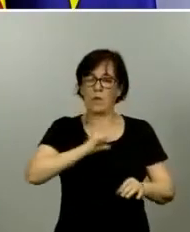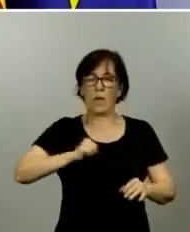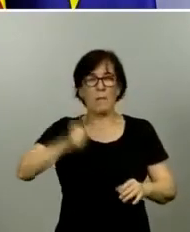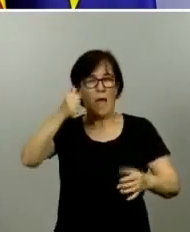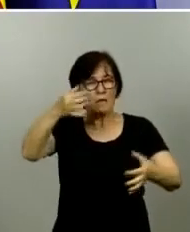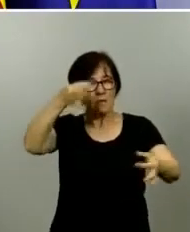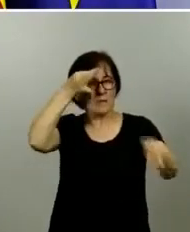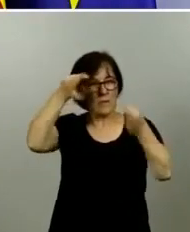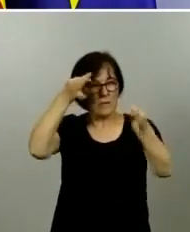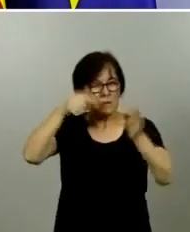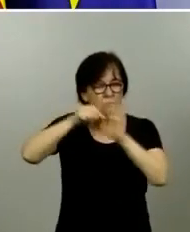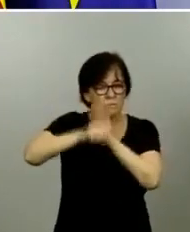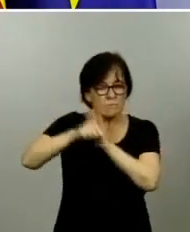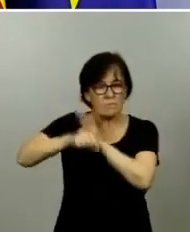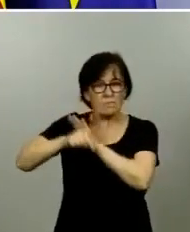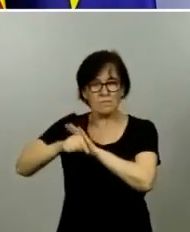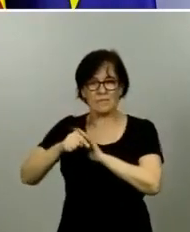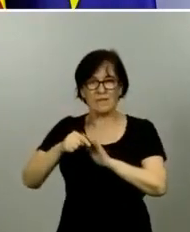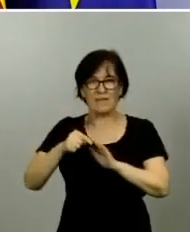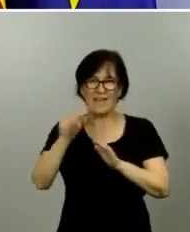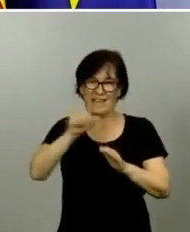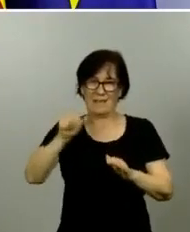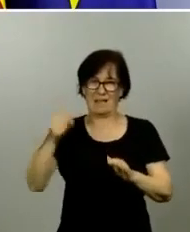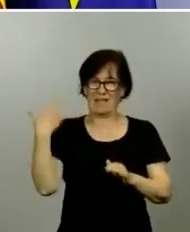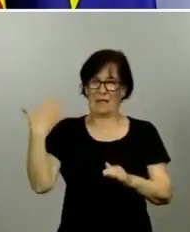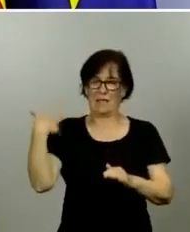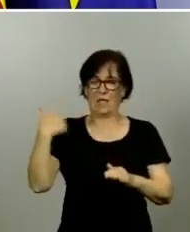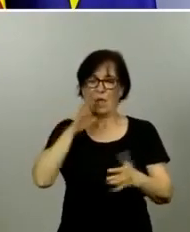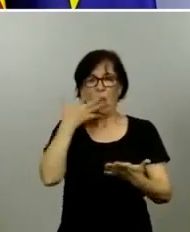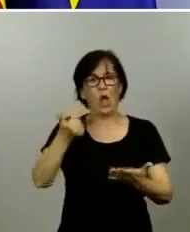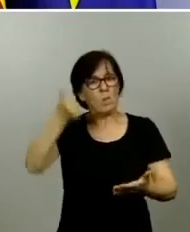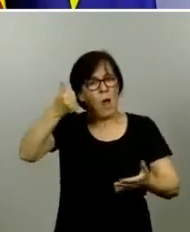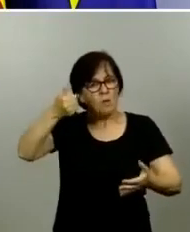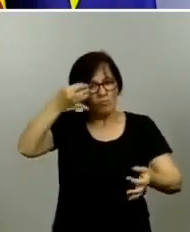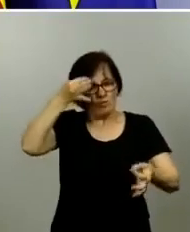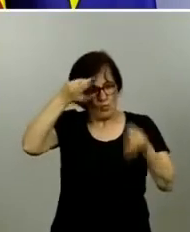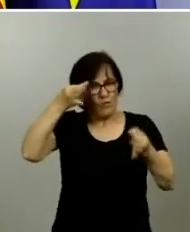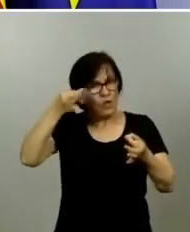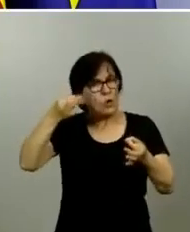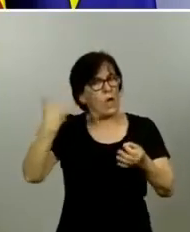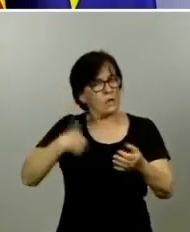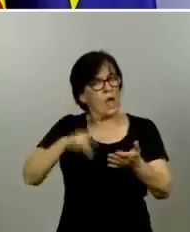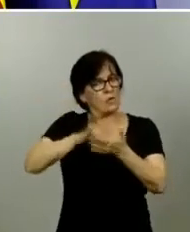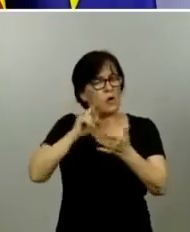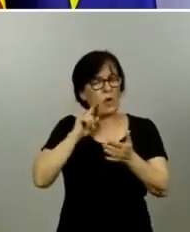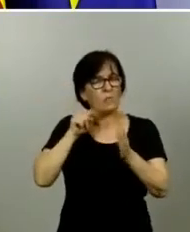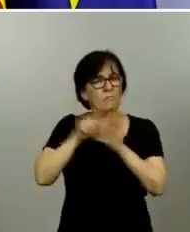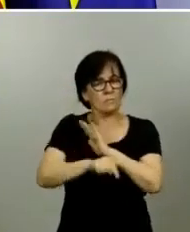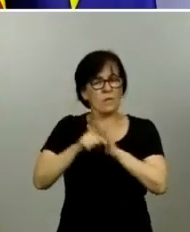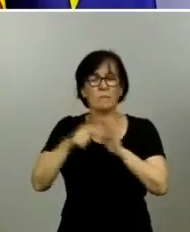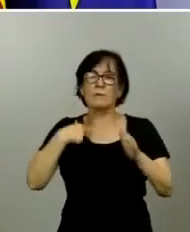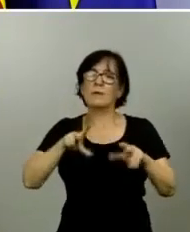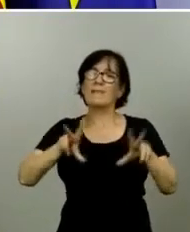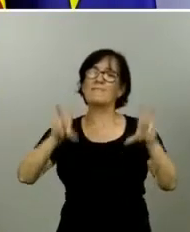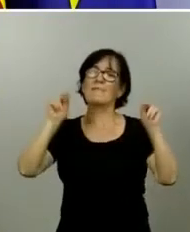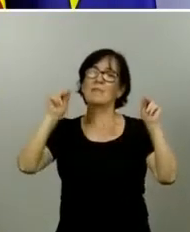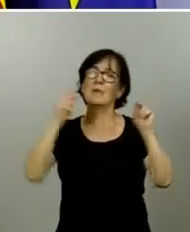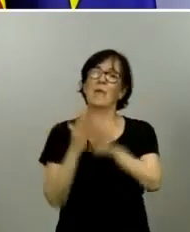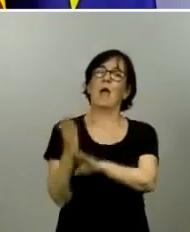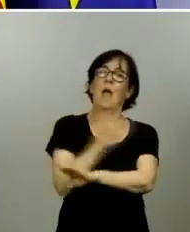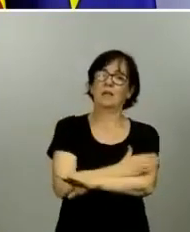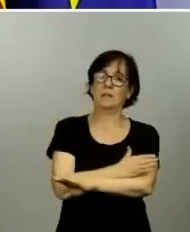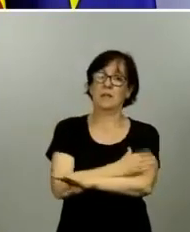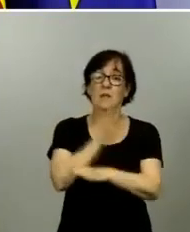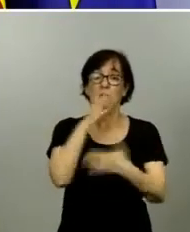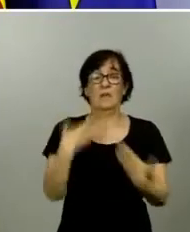incluso de lo que lo hemos hecho las semanas anteriores y que ya era muy exhaustivo, nos ha permitido, además, terminarlo antes y, por lo tanto, en lugar